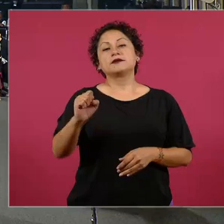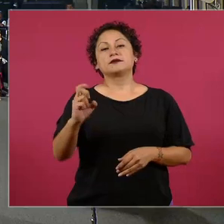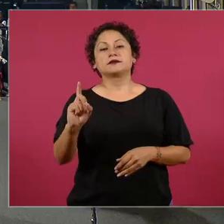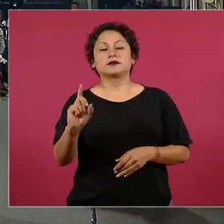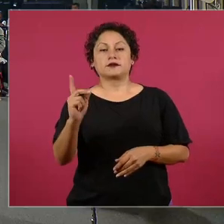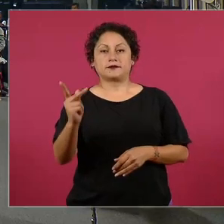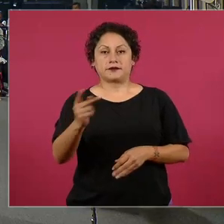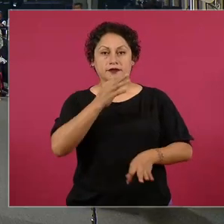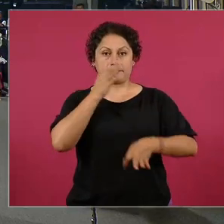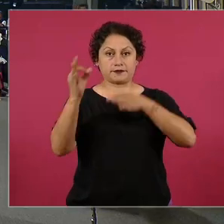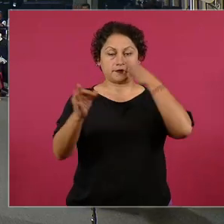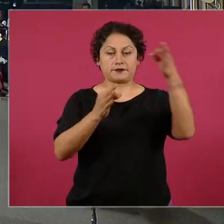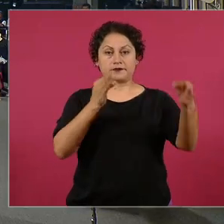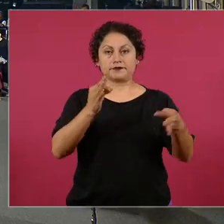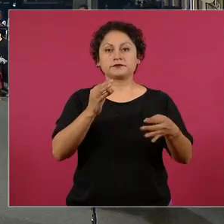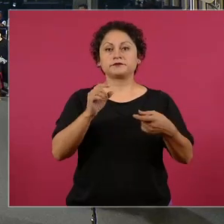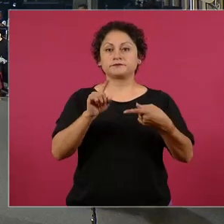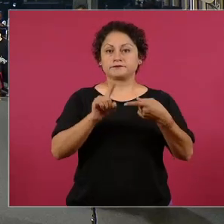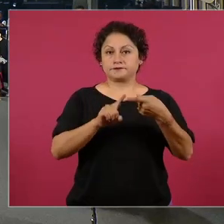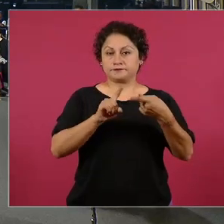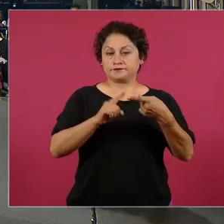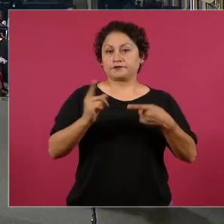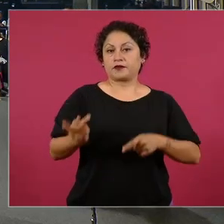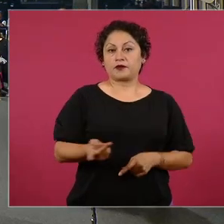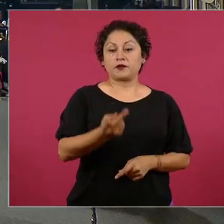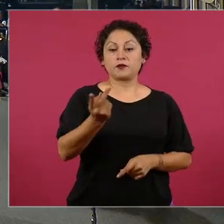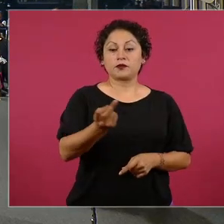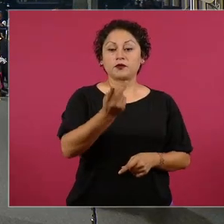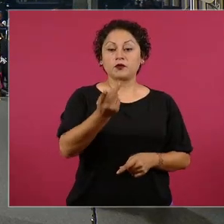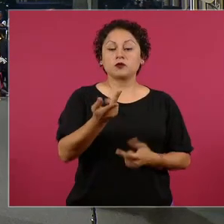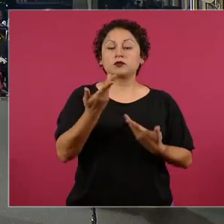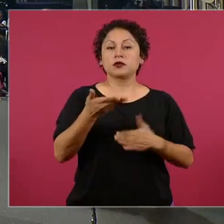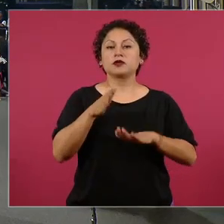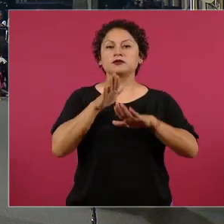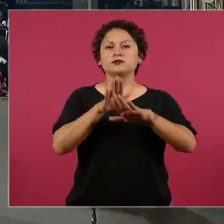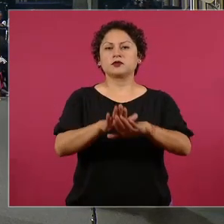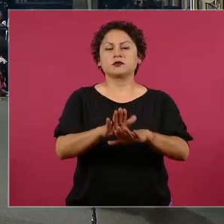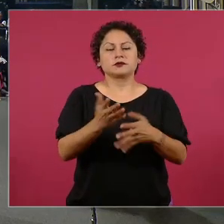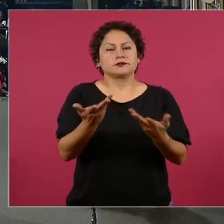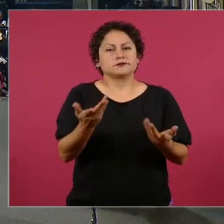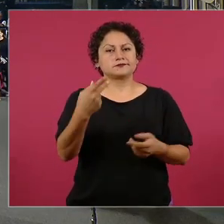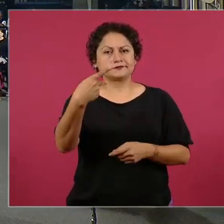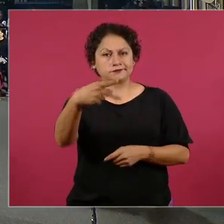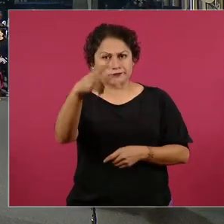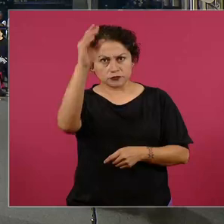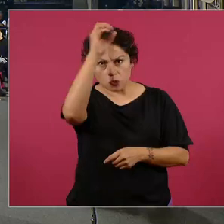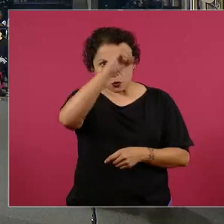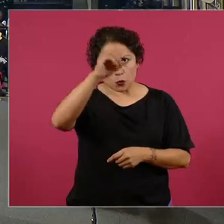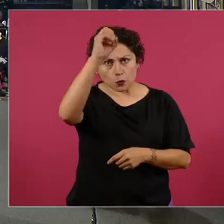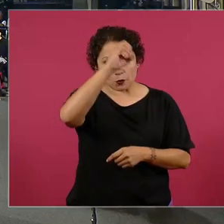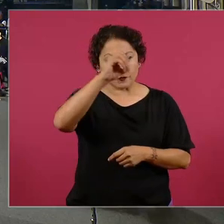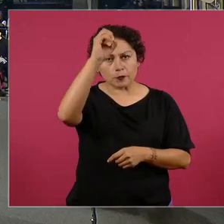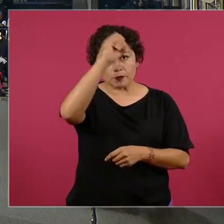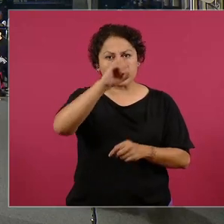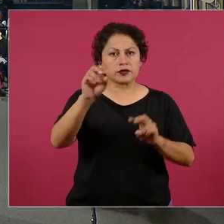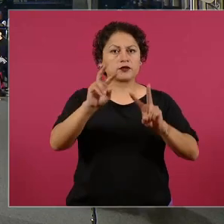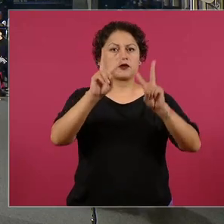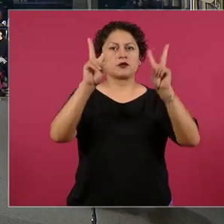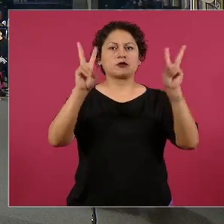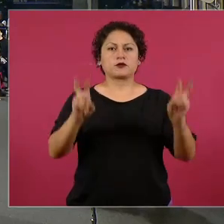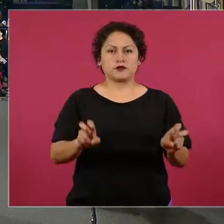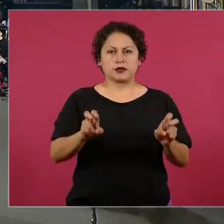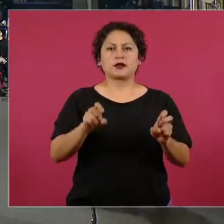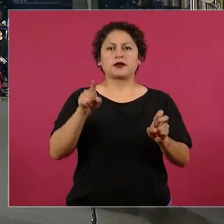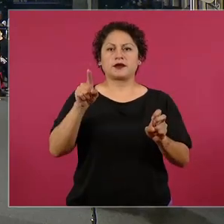Mi primera pregunta es acerca qué opinión le merece que la calificadora Fitch